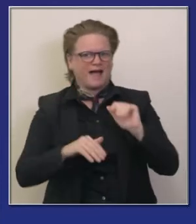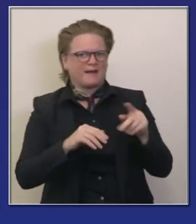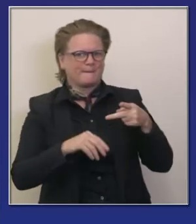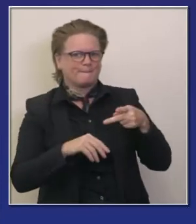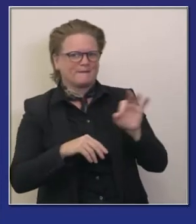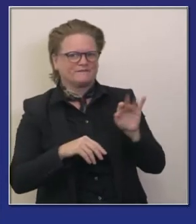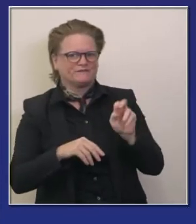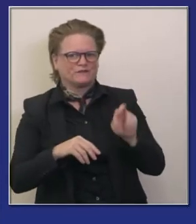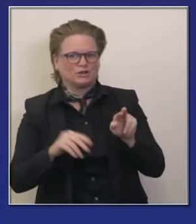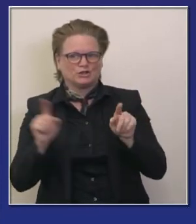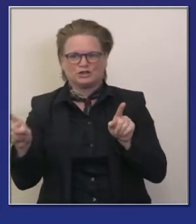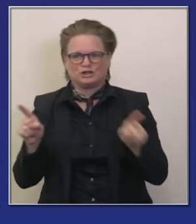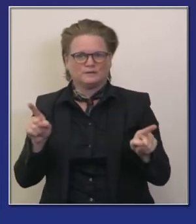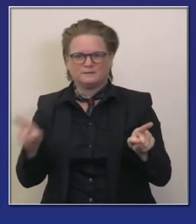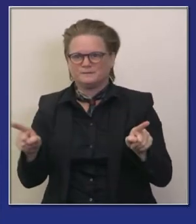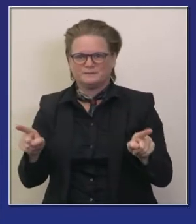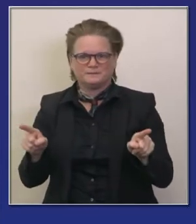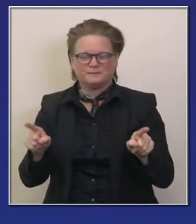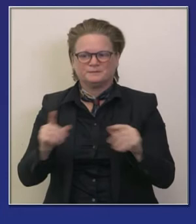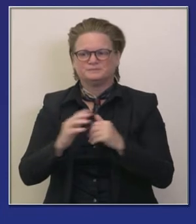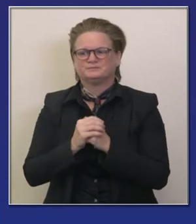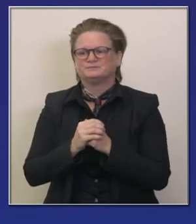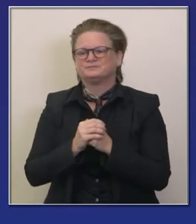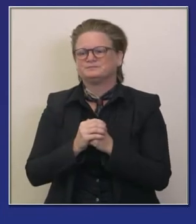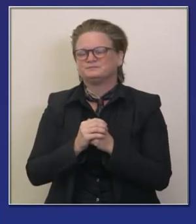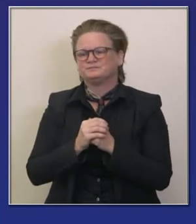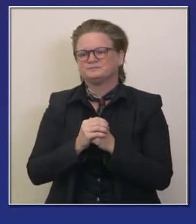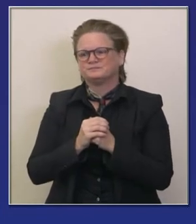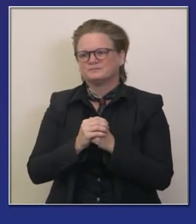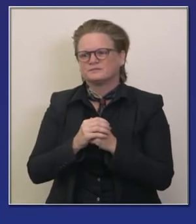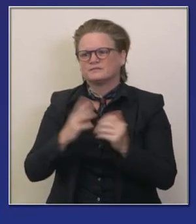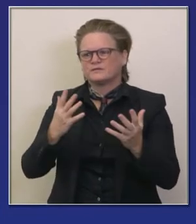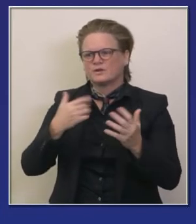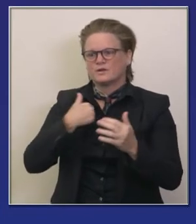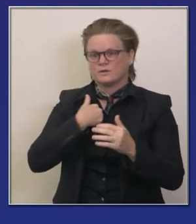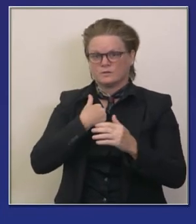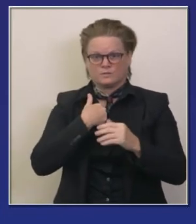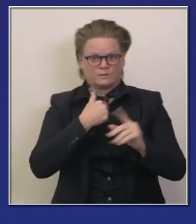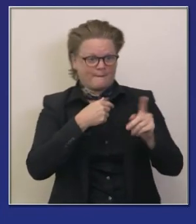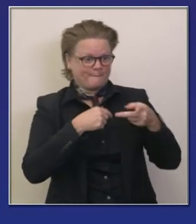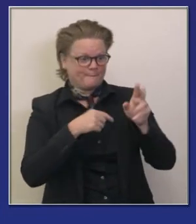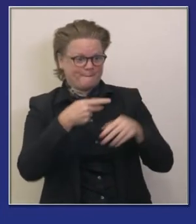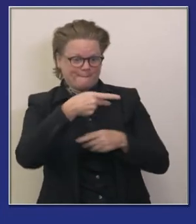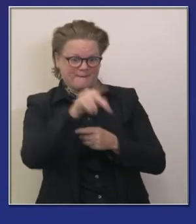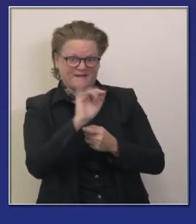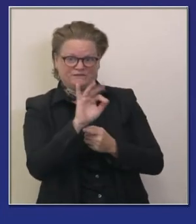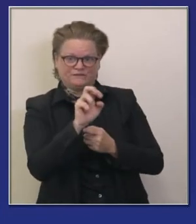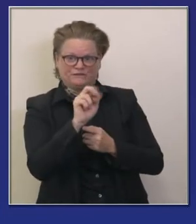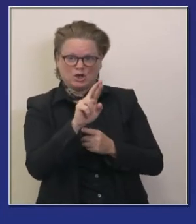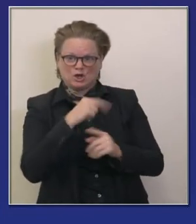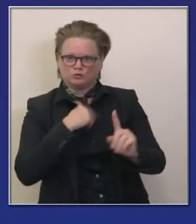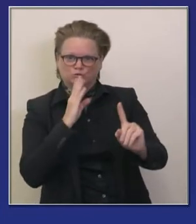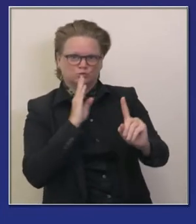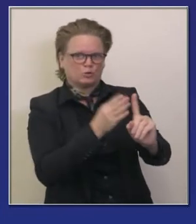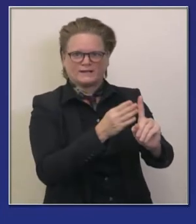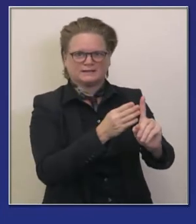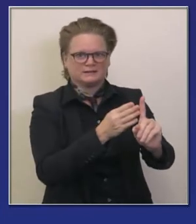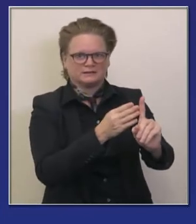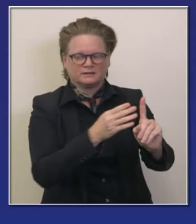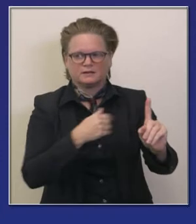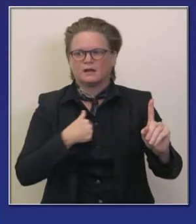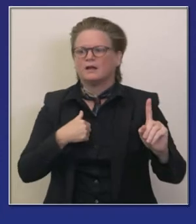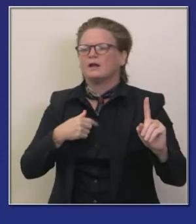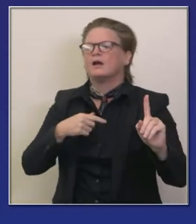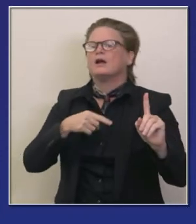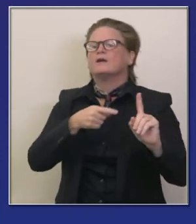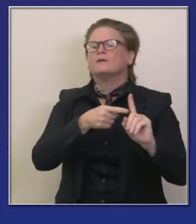sido procesados para envío serán enviados a los centros de distribución por toda california en base a los protocolos aprobados por todos el